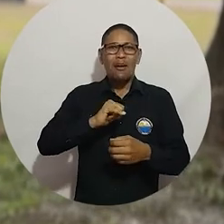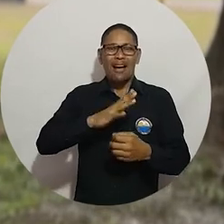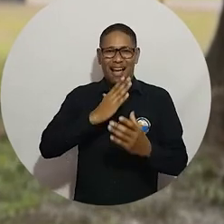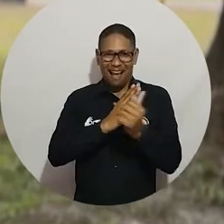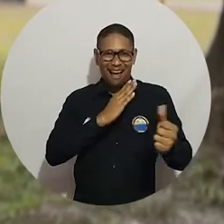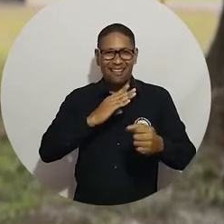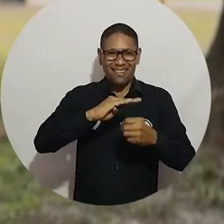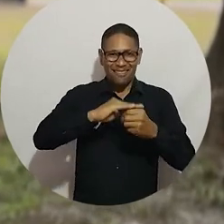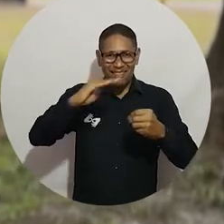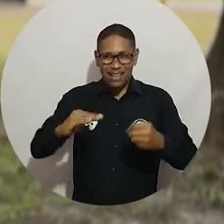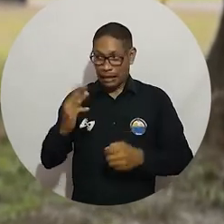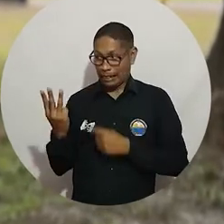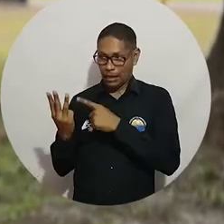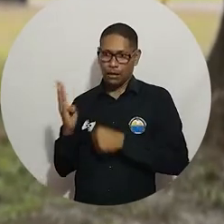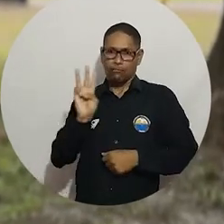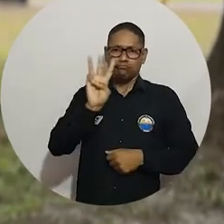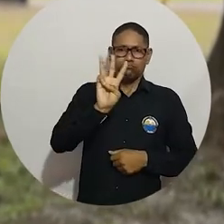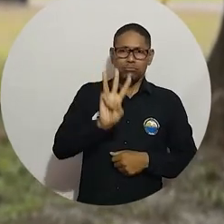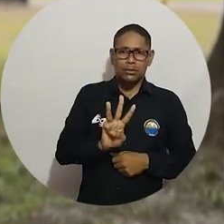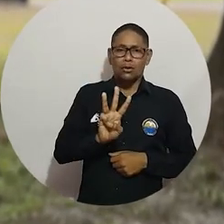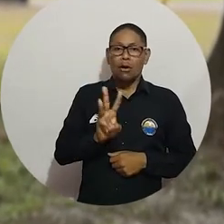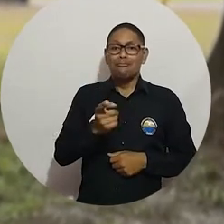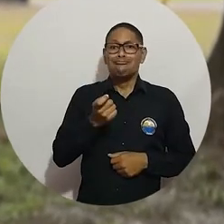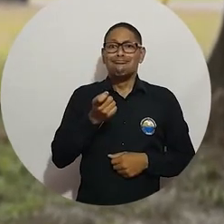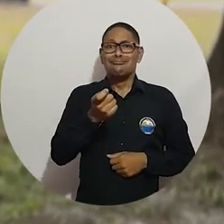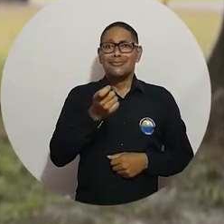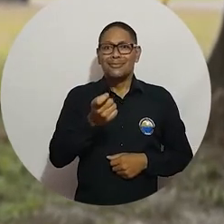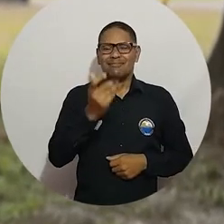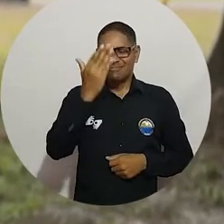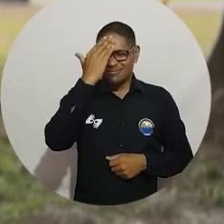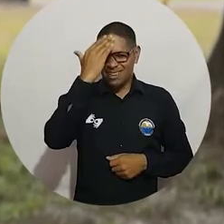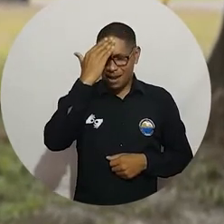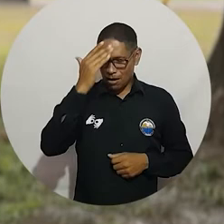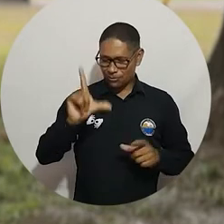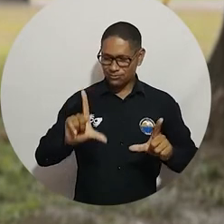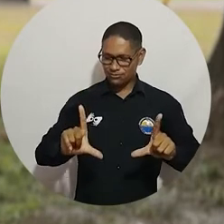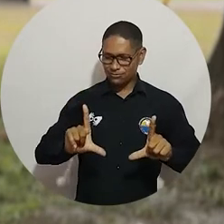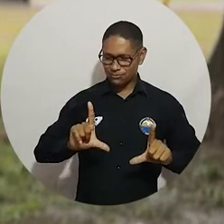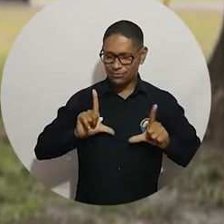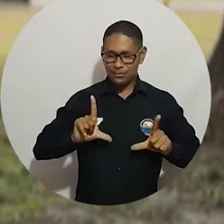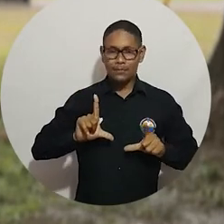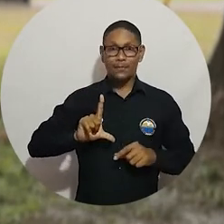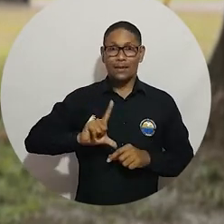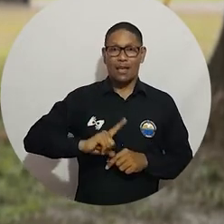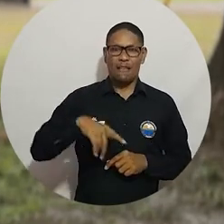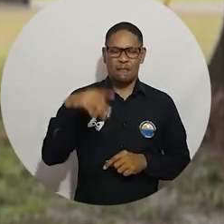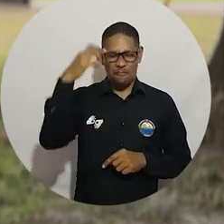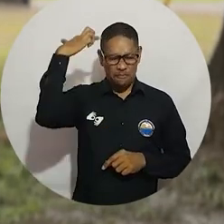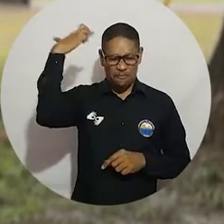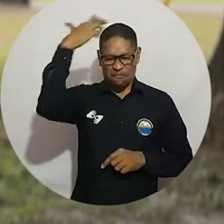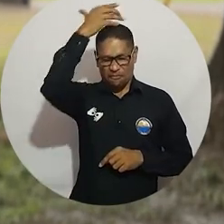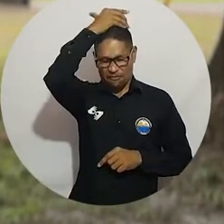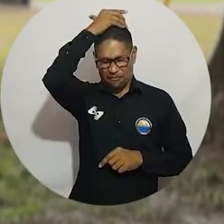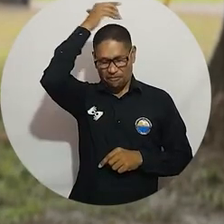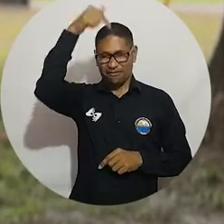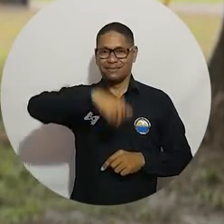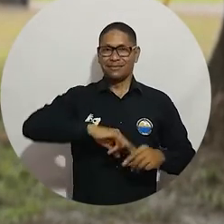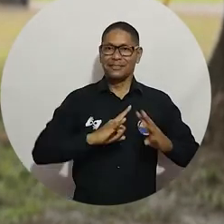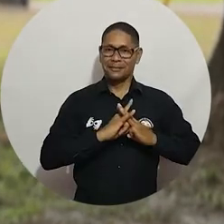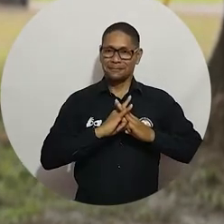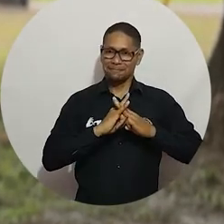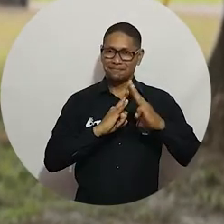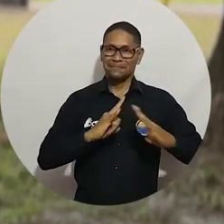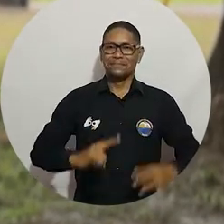estudiantes beneficiarios del programa Talento Magdalena quienes ven muy cerca el sueño académico de alcanzar el título como